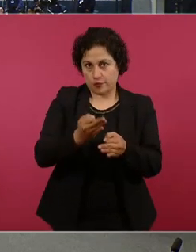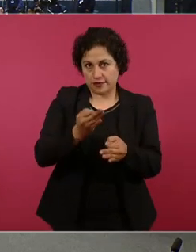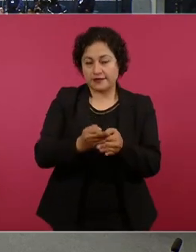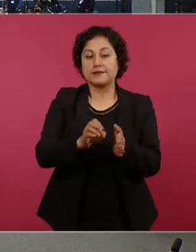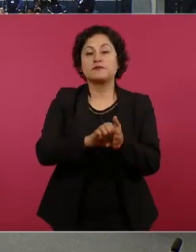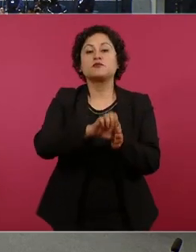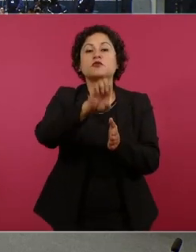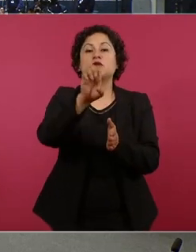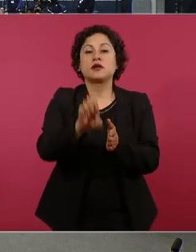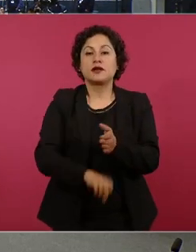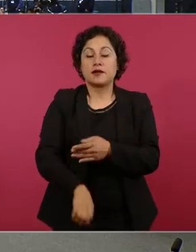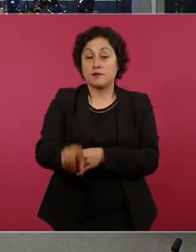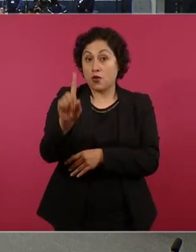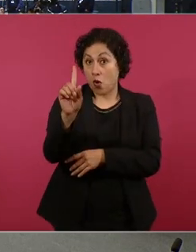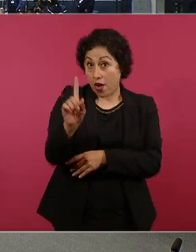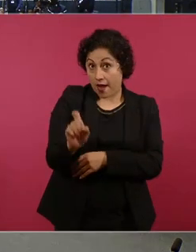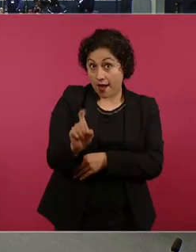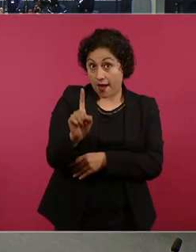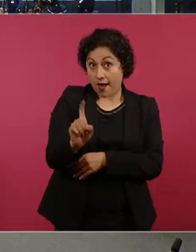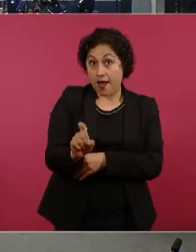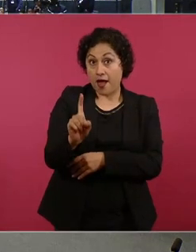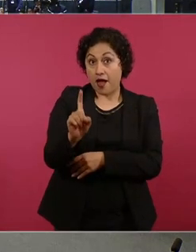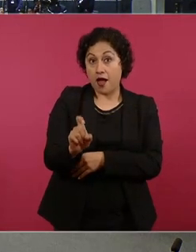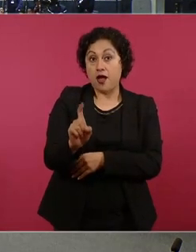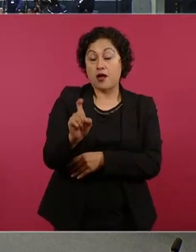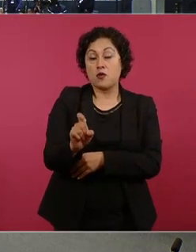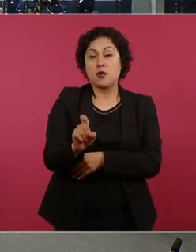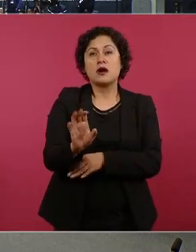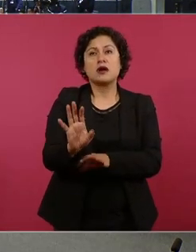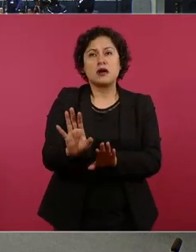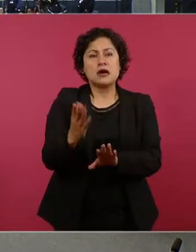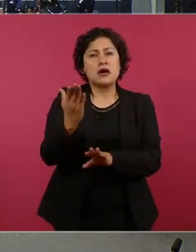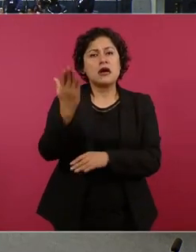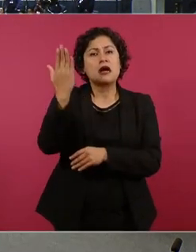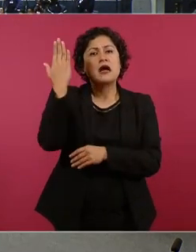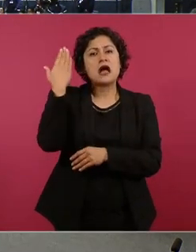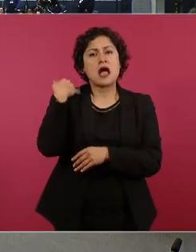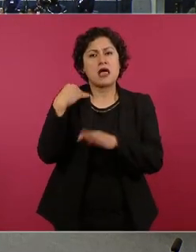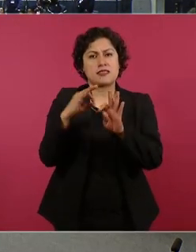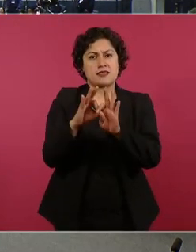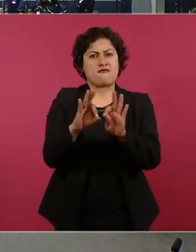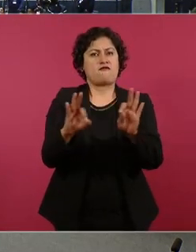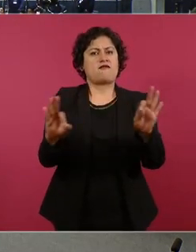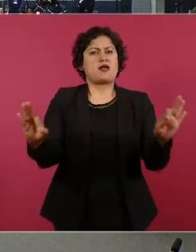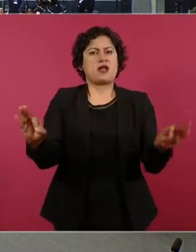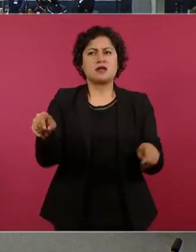había un mensaje de un actor